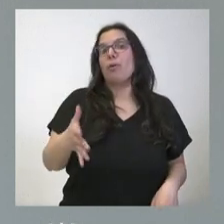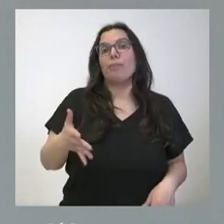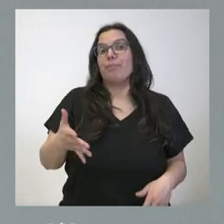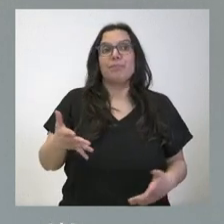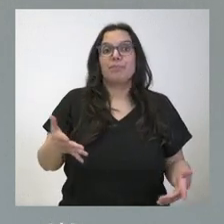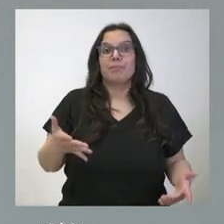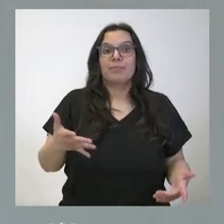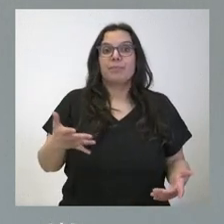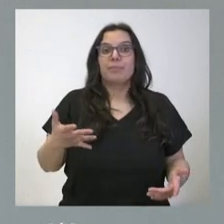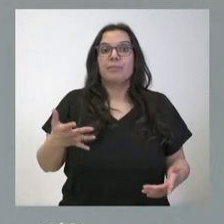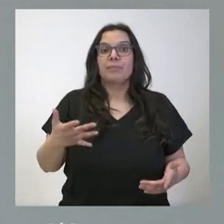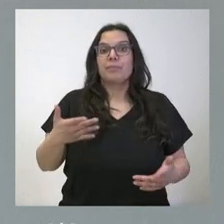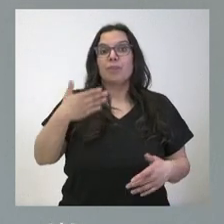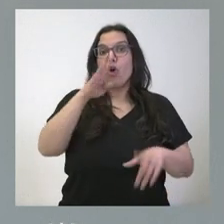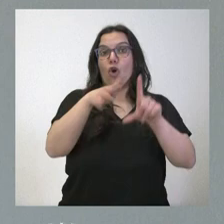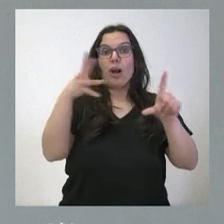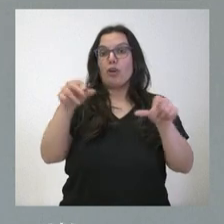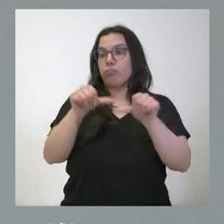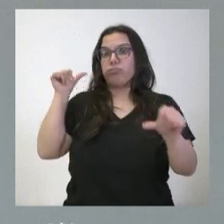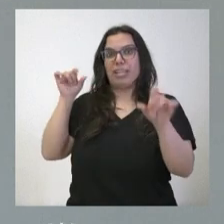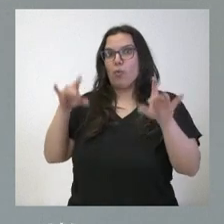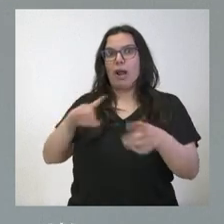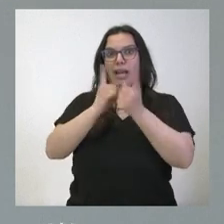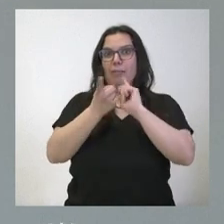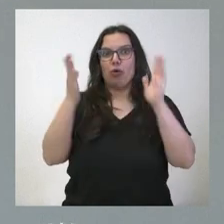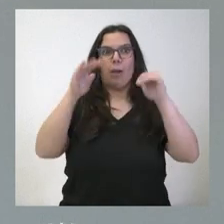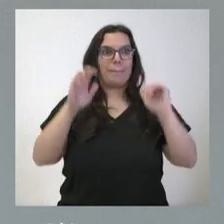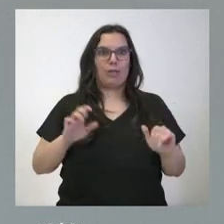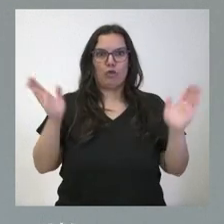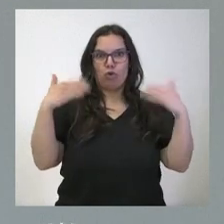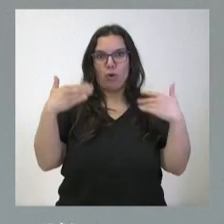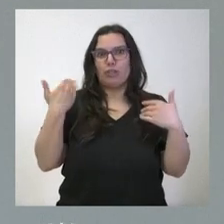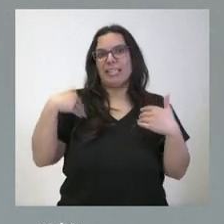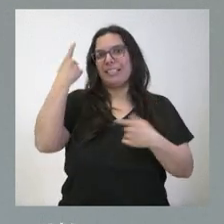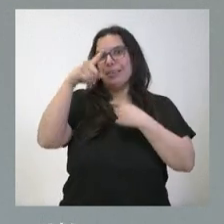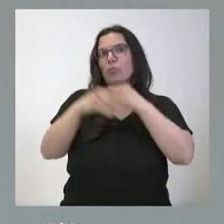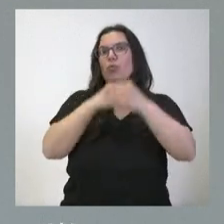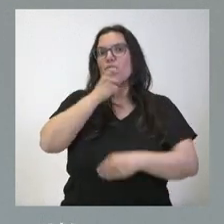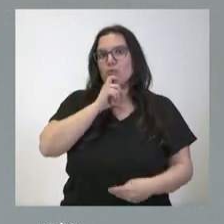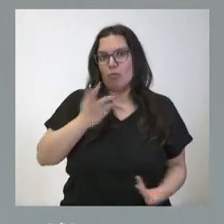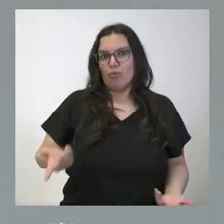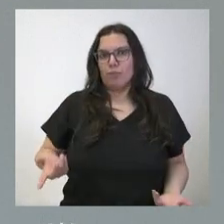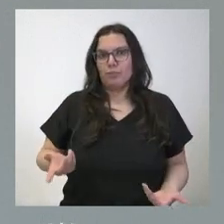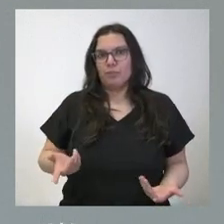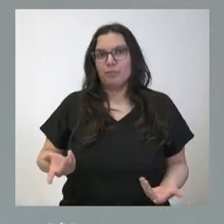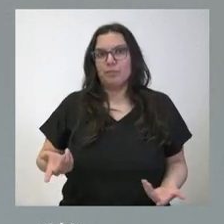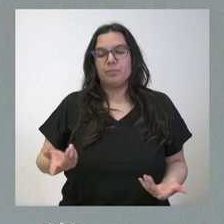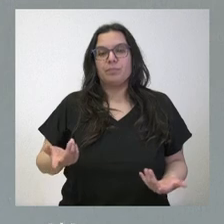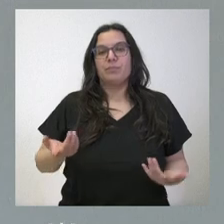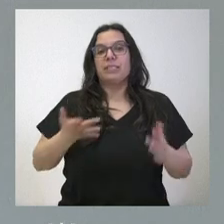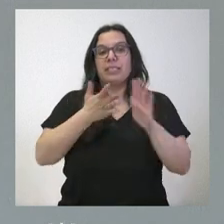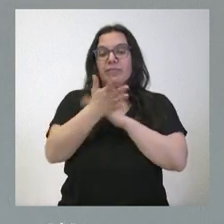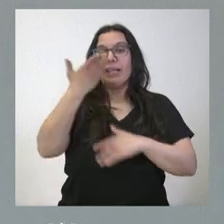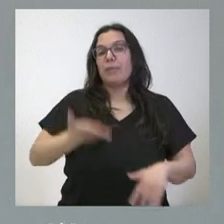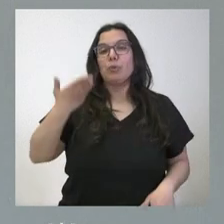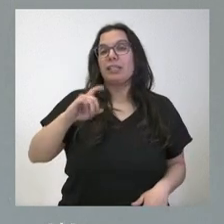que tenemos el mismo horario que hemos tenido en los últimos años y por tanto es este precedente desde cómo hacerlo y por tanto lo que nos importa